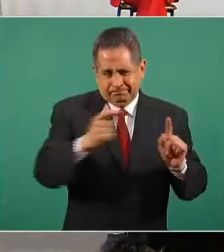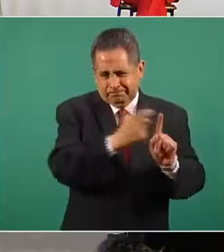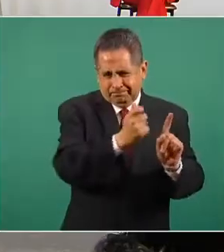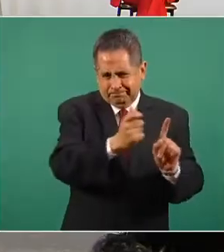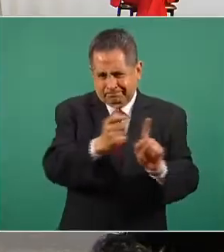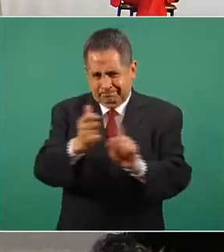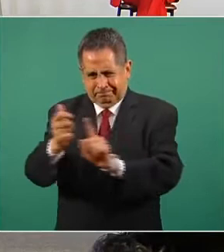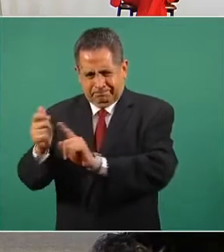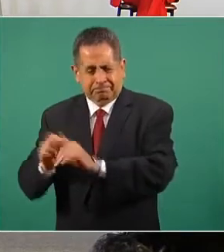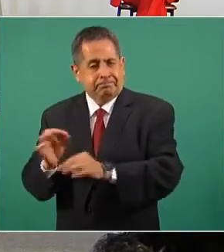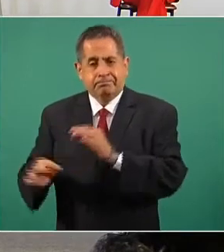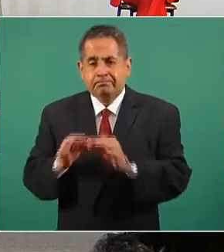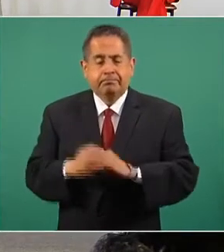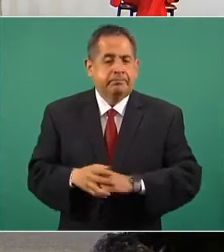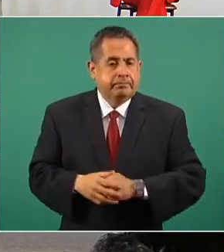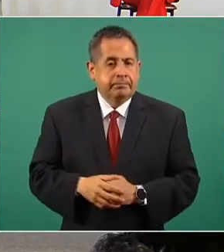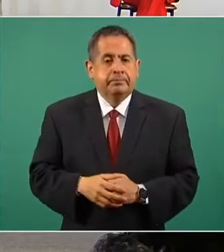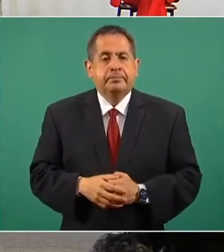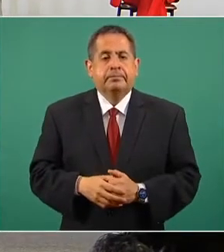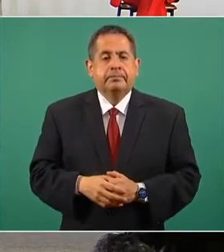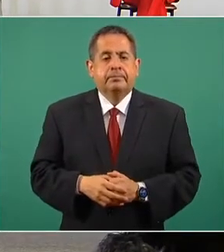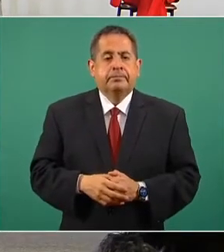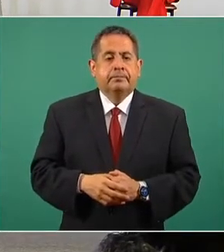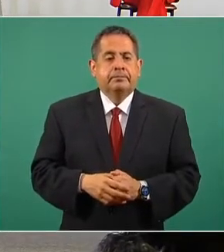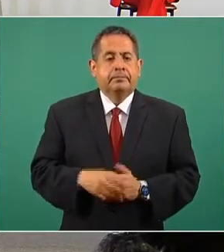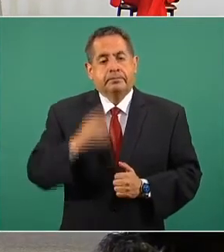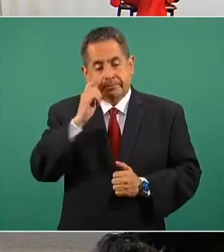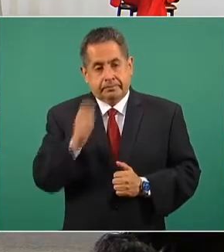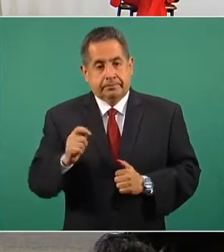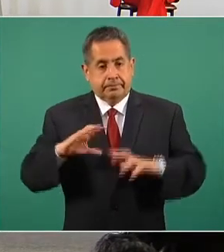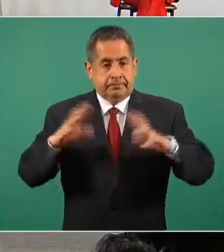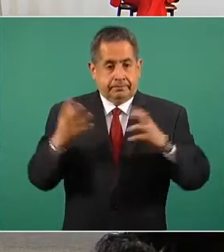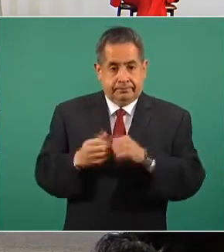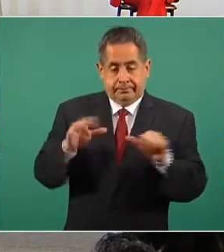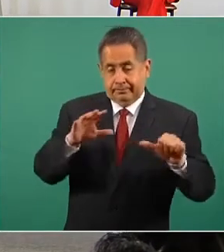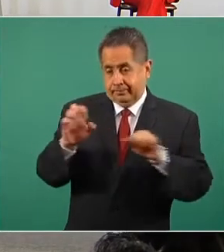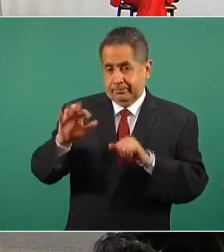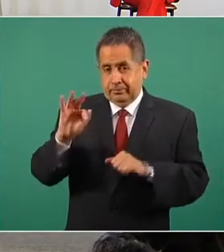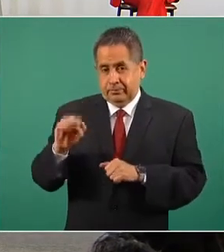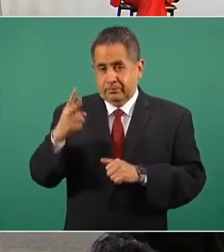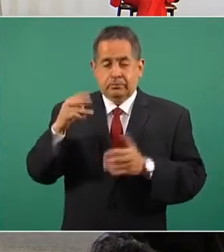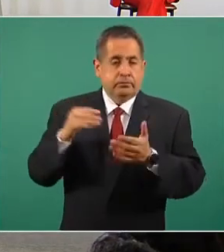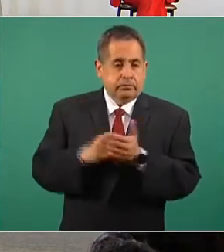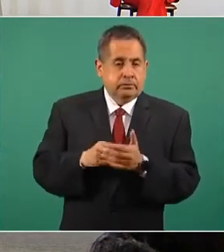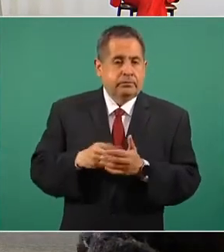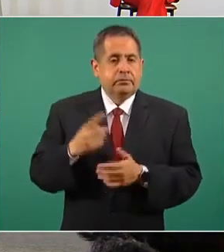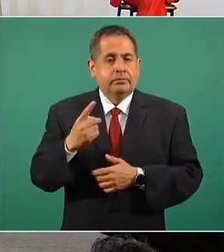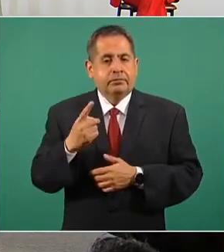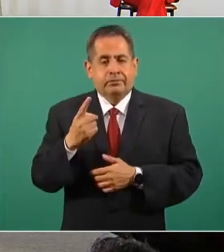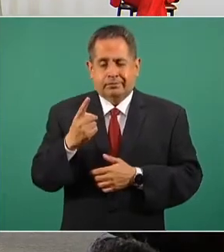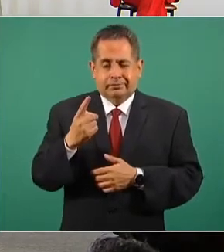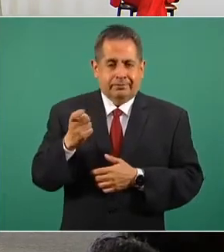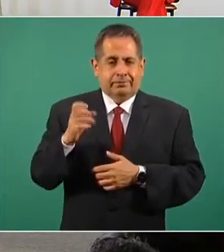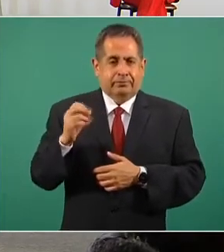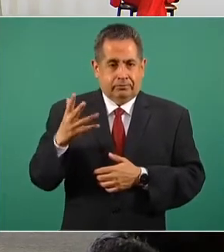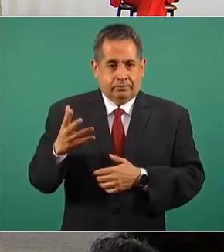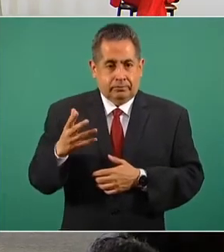importante destacar la siguiente, que de esas 642 mil 105 dosis,